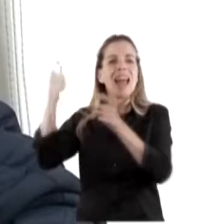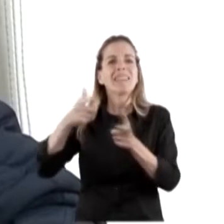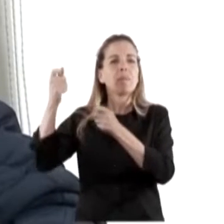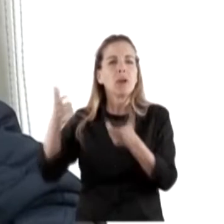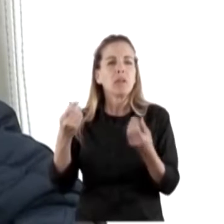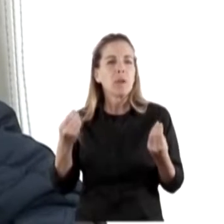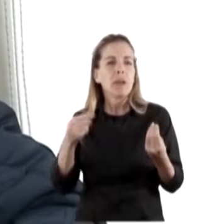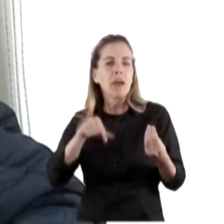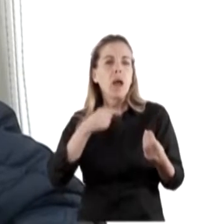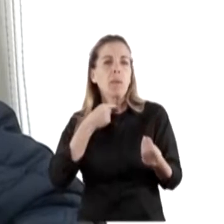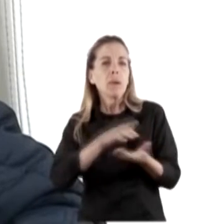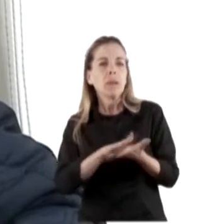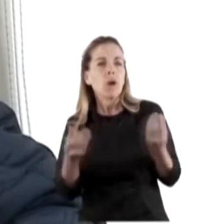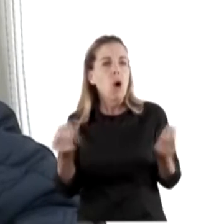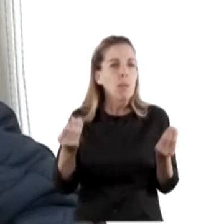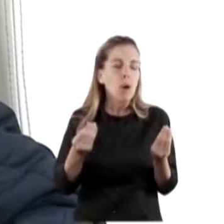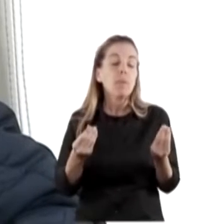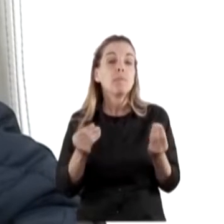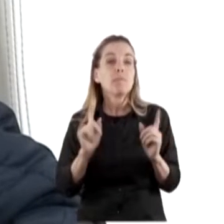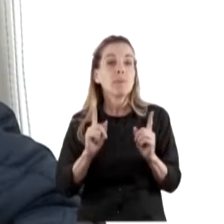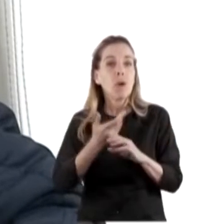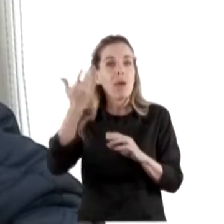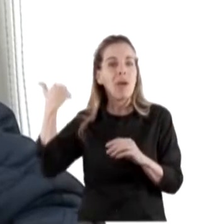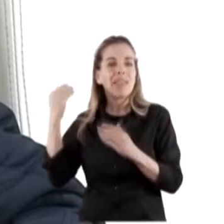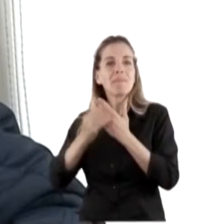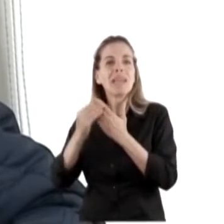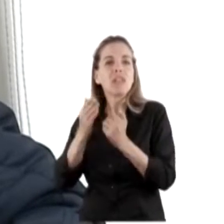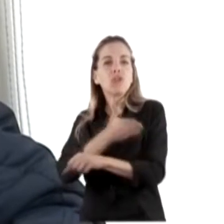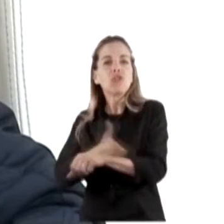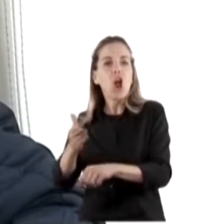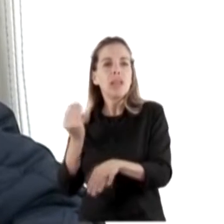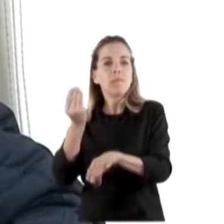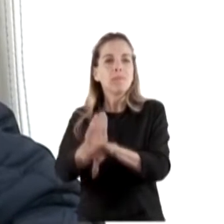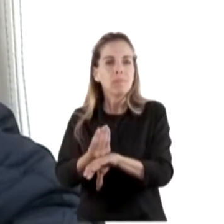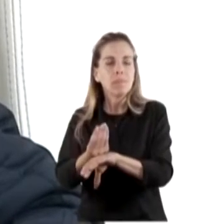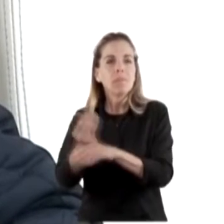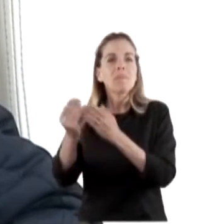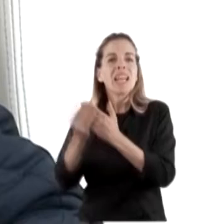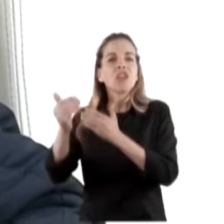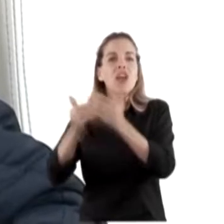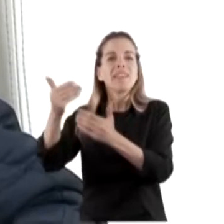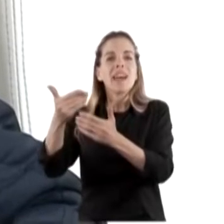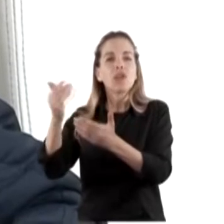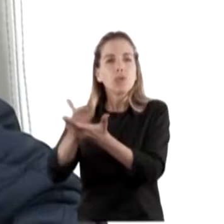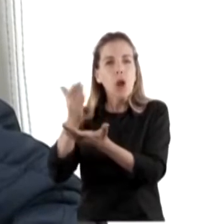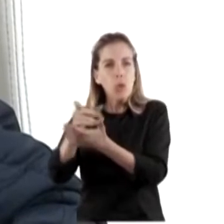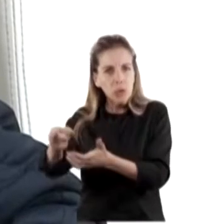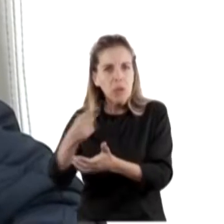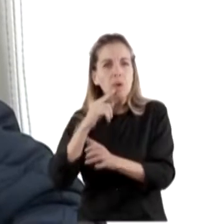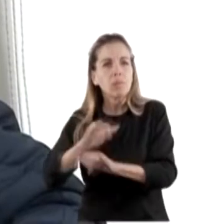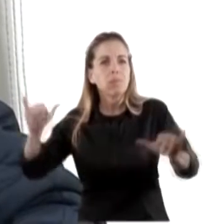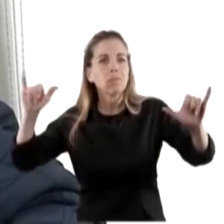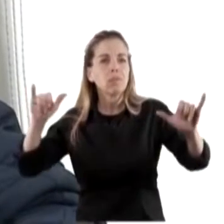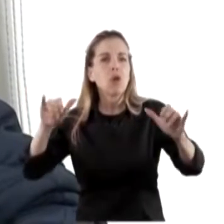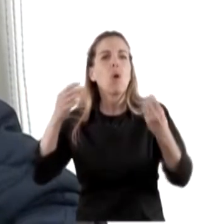teniendo en cuenta que cuando asumió el Ministro Scioli a desarrollo productivo, él había señalado que las restricciones no se iban